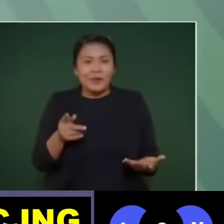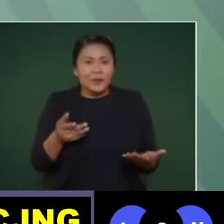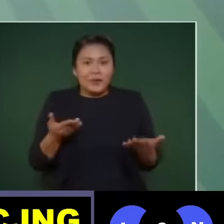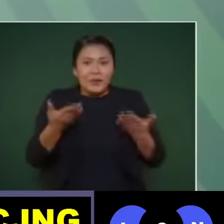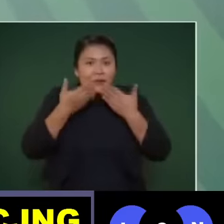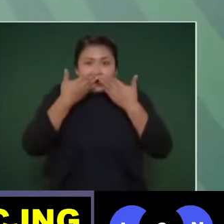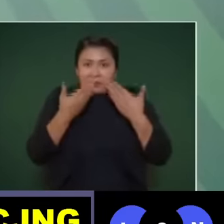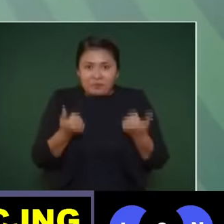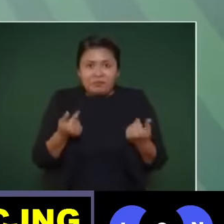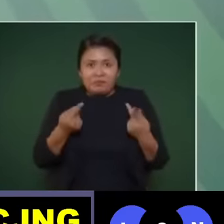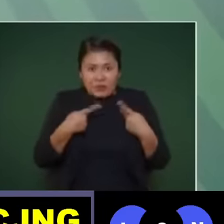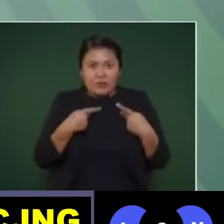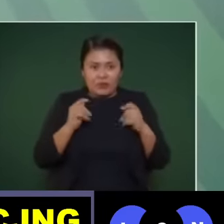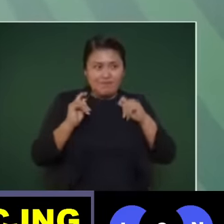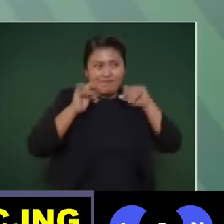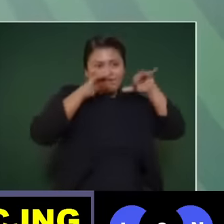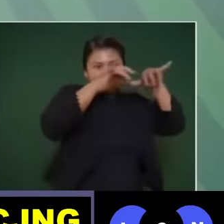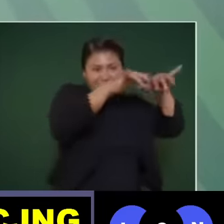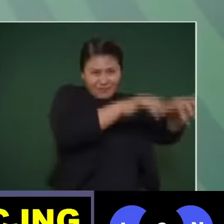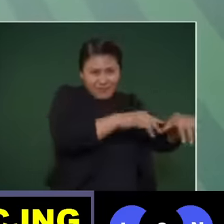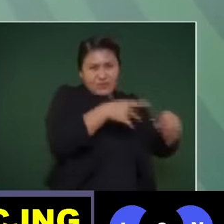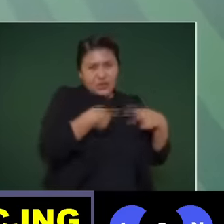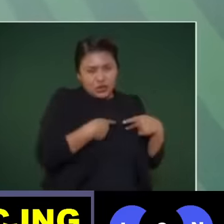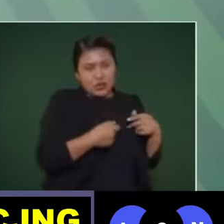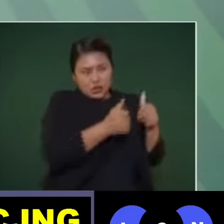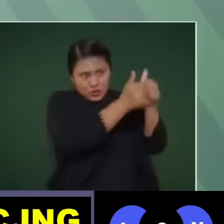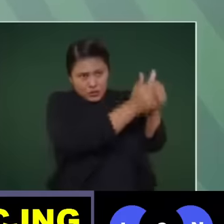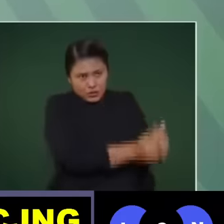reclusos de los internos